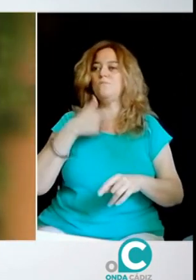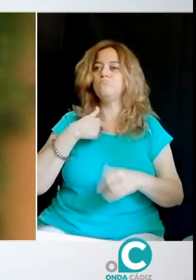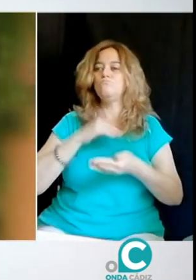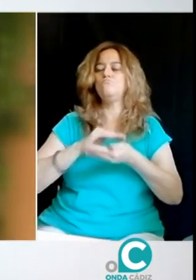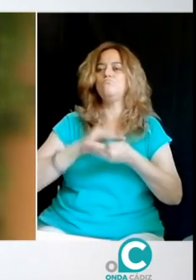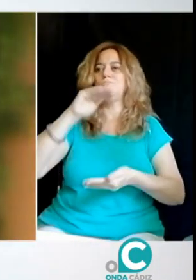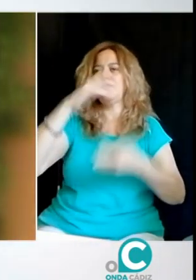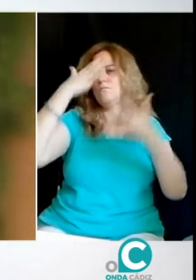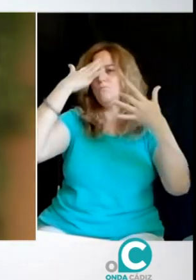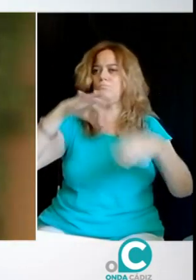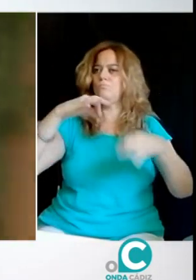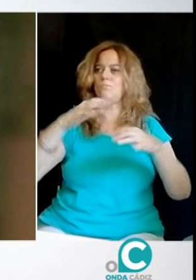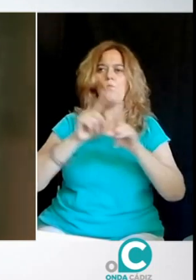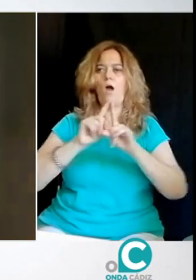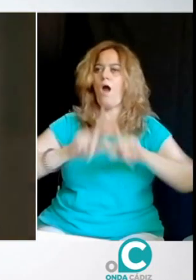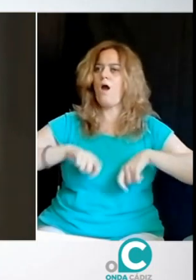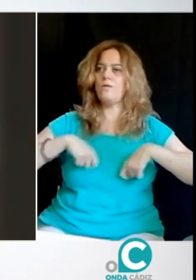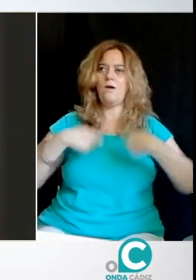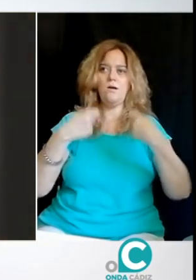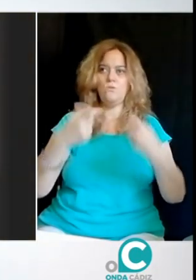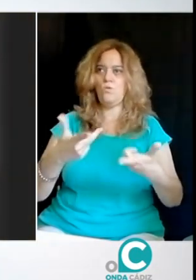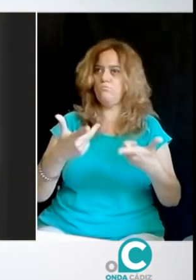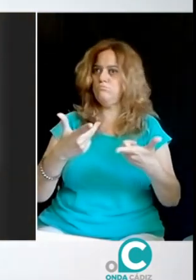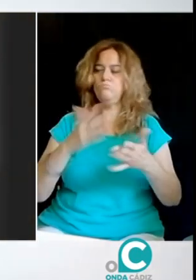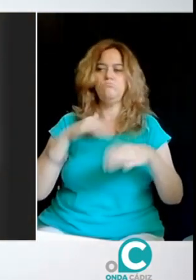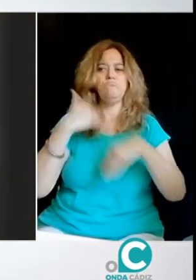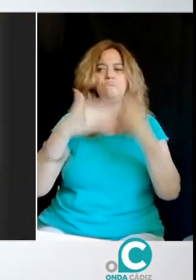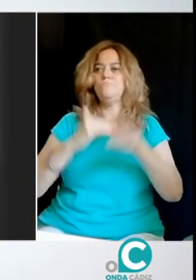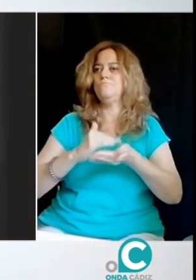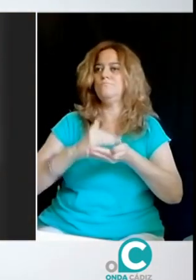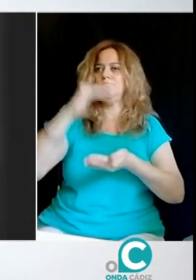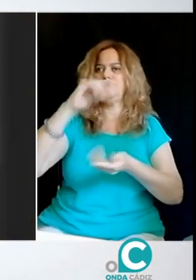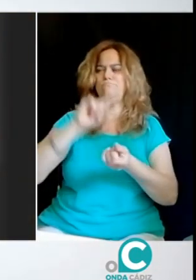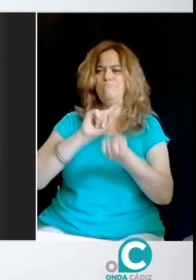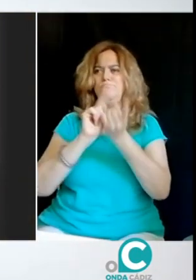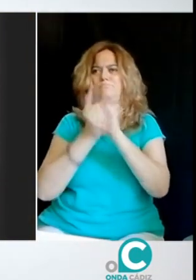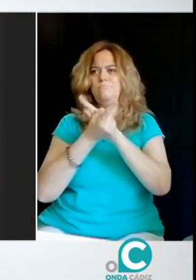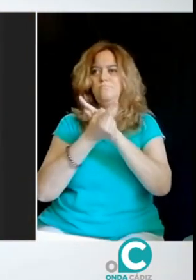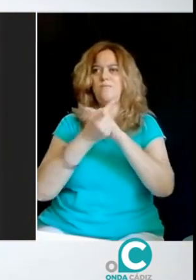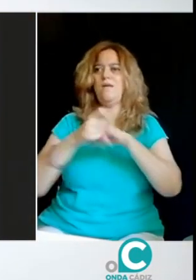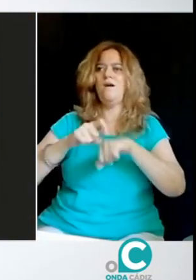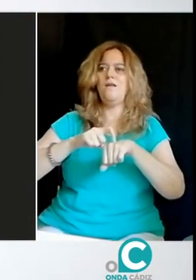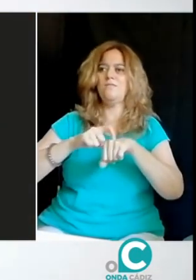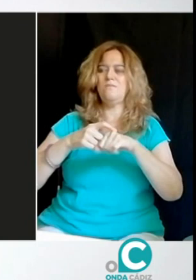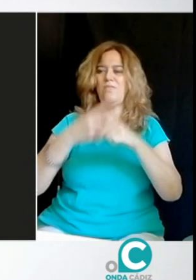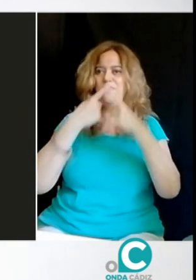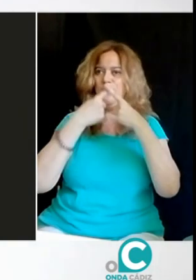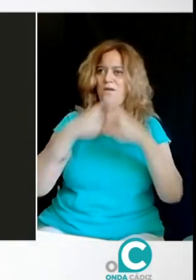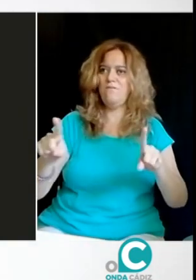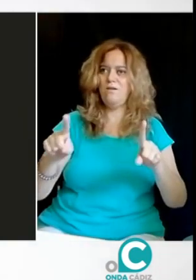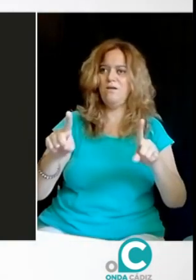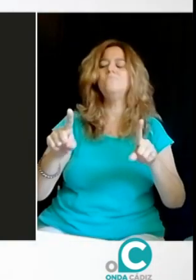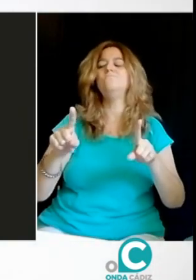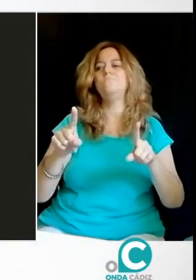Sí, la verdad es que se nota mucho, hay una gran diferencia. O yo, por ejemplo, he crecido en